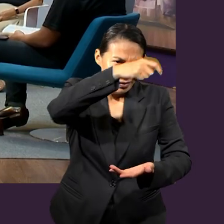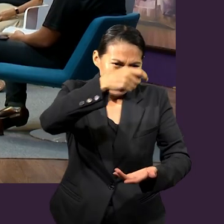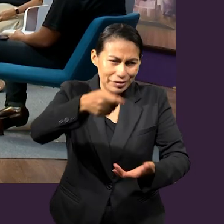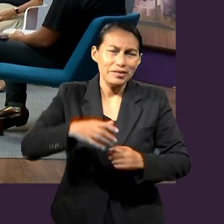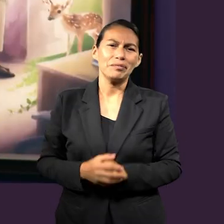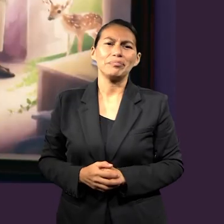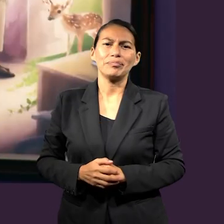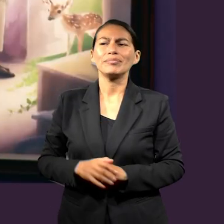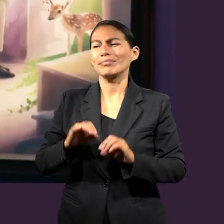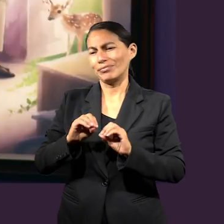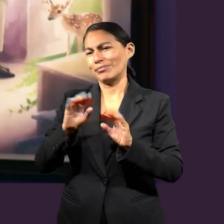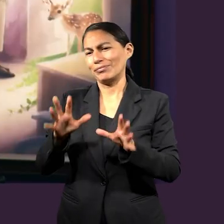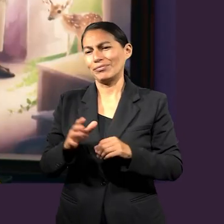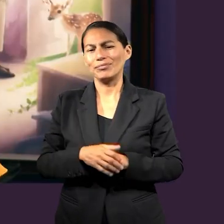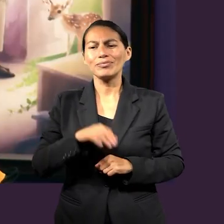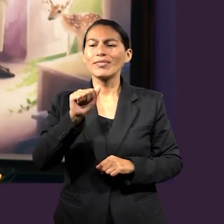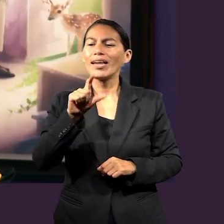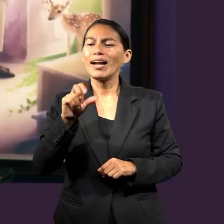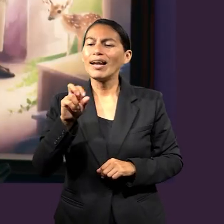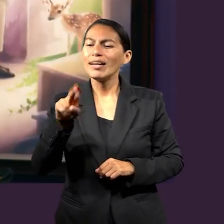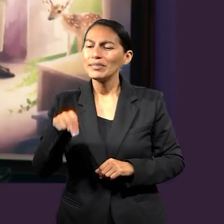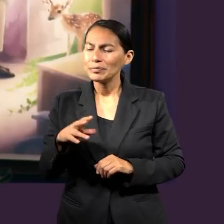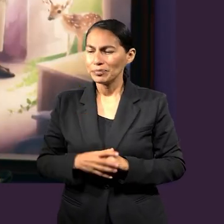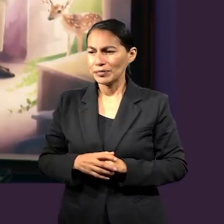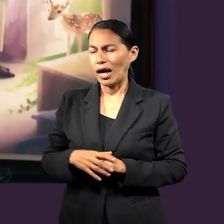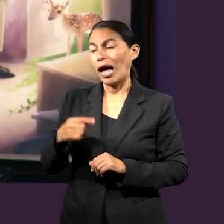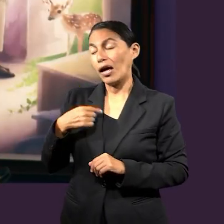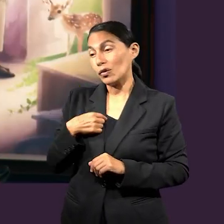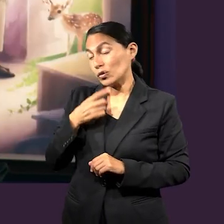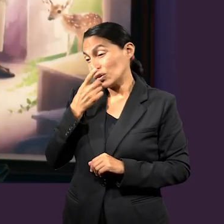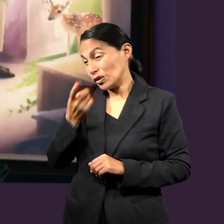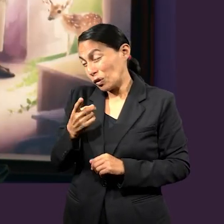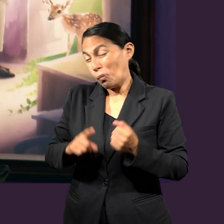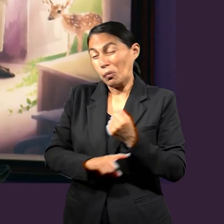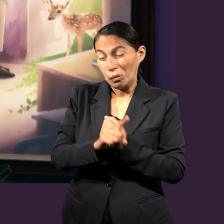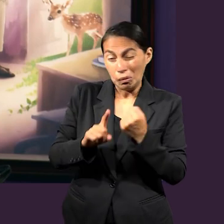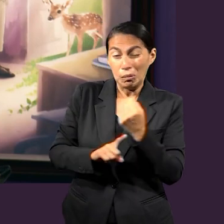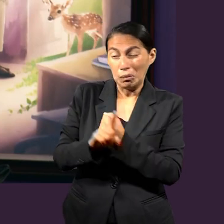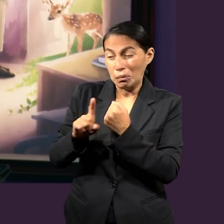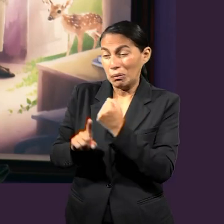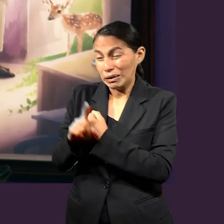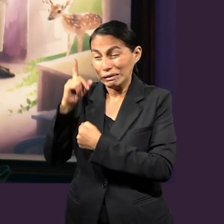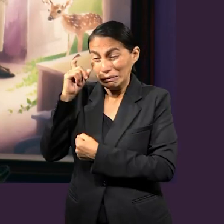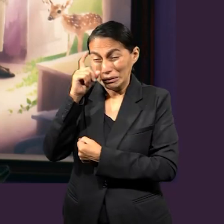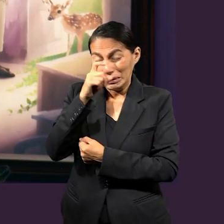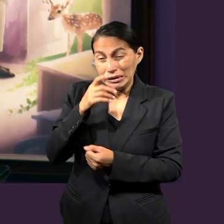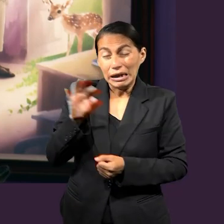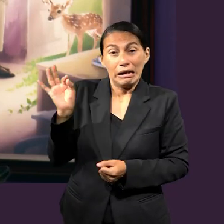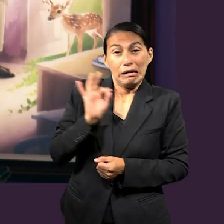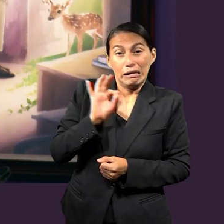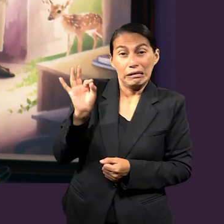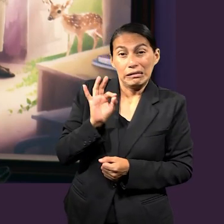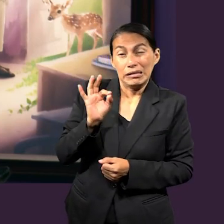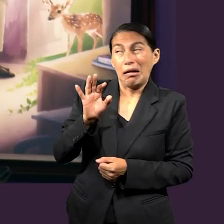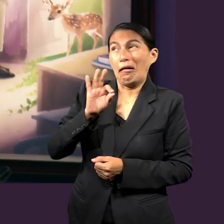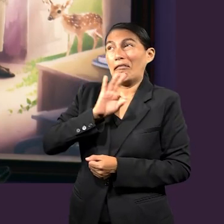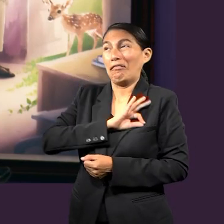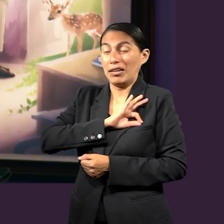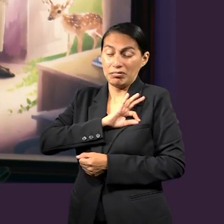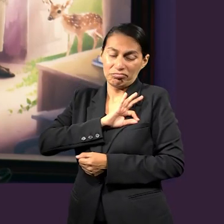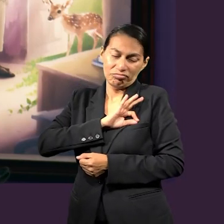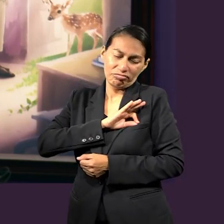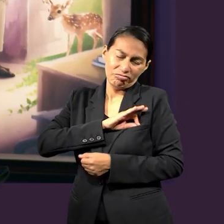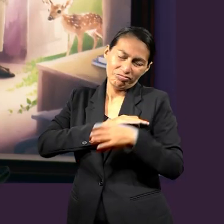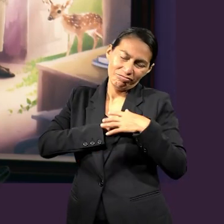Así es. Alan. Si algo puedo concluir es que pues tendremos problemas. Hay muchas razones por las cuales tal vez podríamos